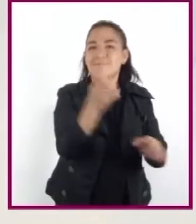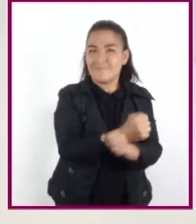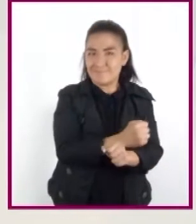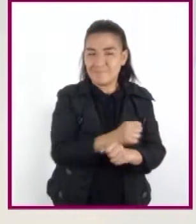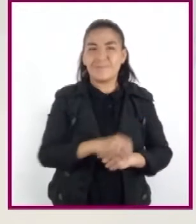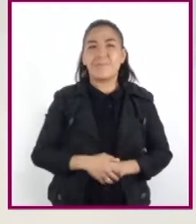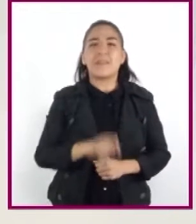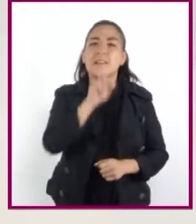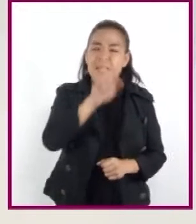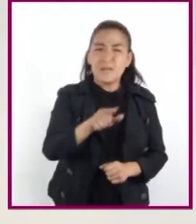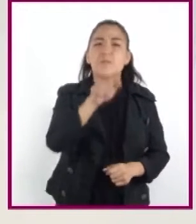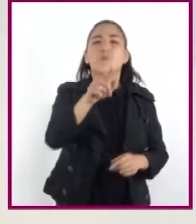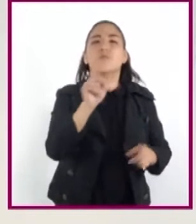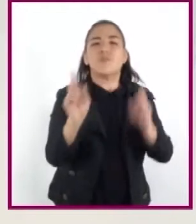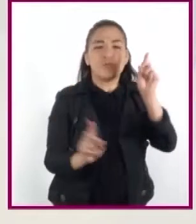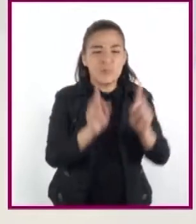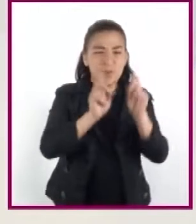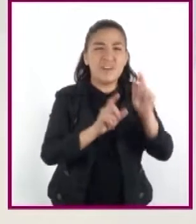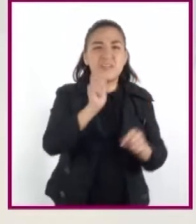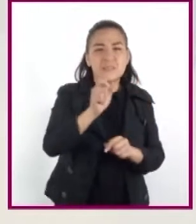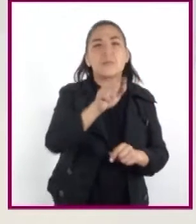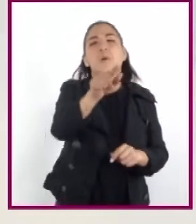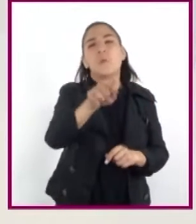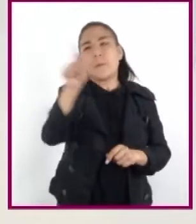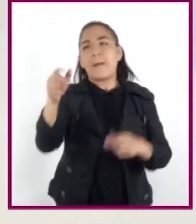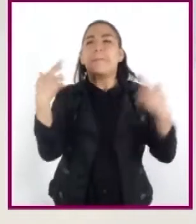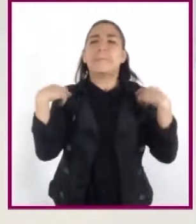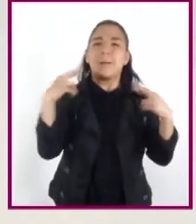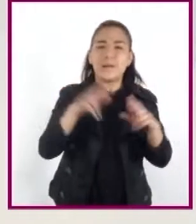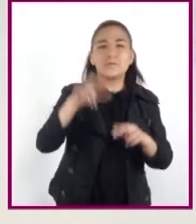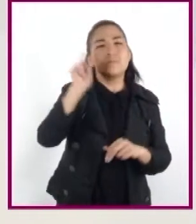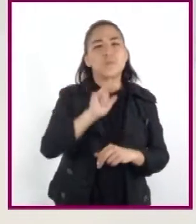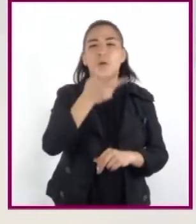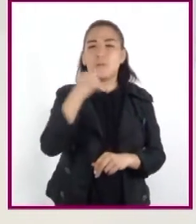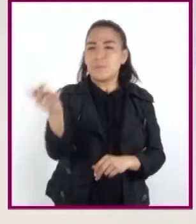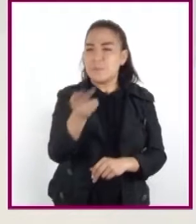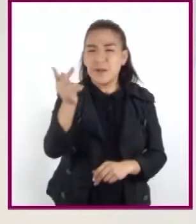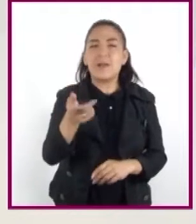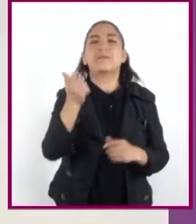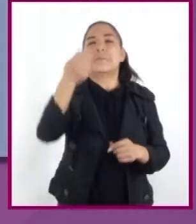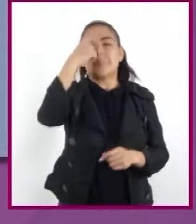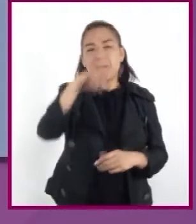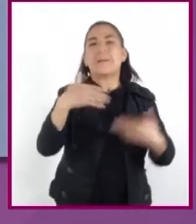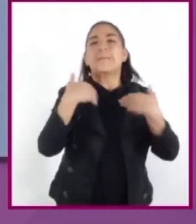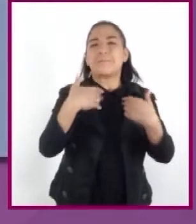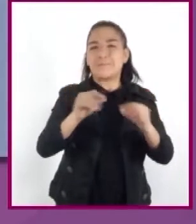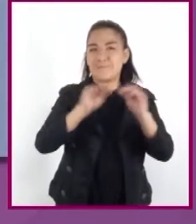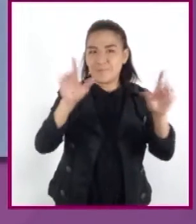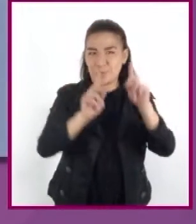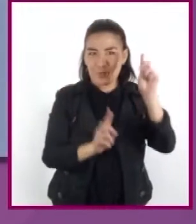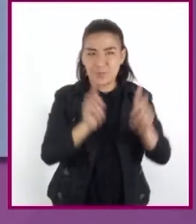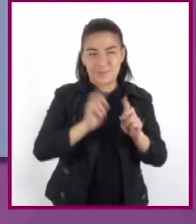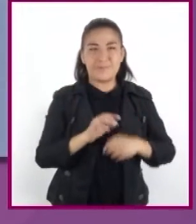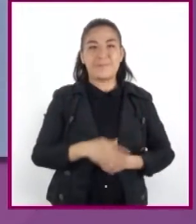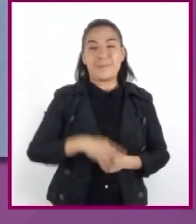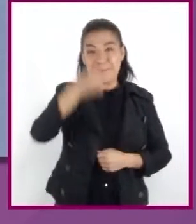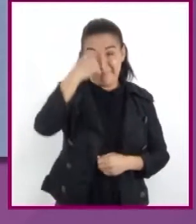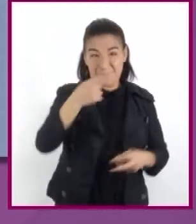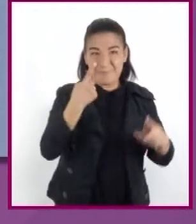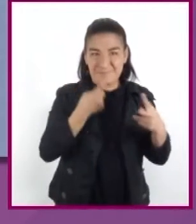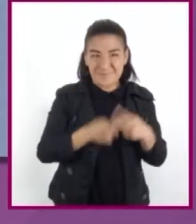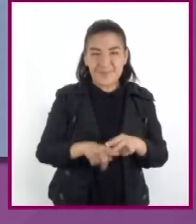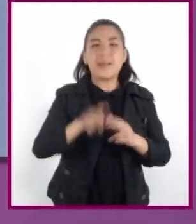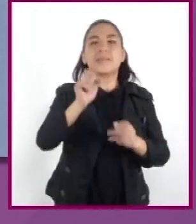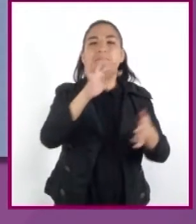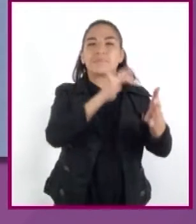anotar las dudas que surjan y recurrir a su maestra o maestro para que les ayuden a resolverlas. Para iniciar, leeremos